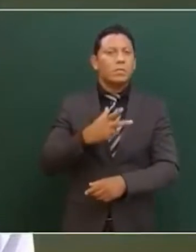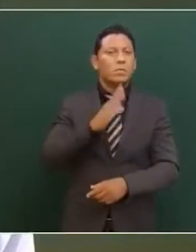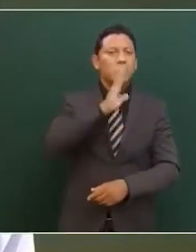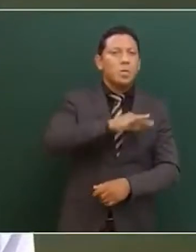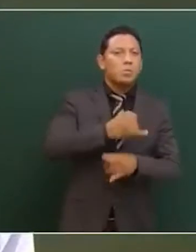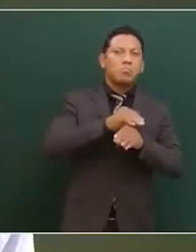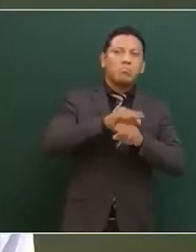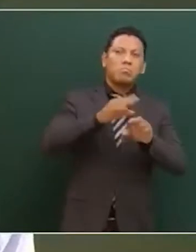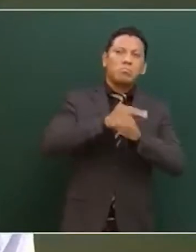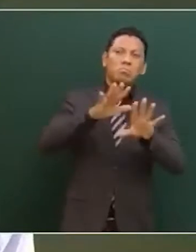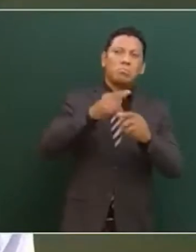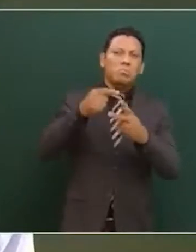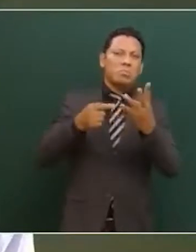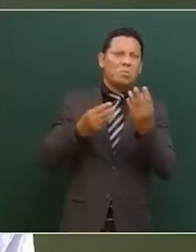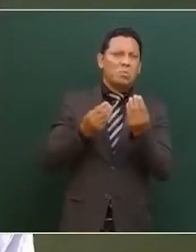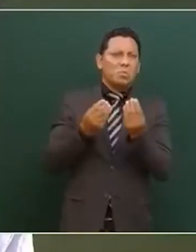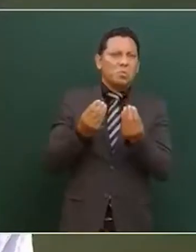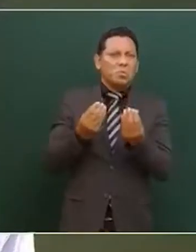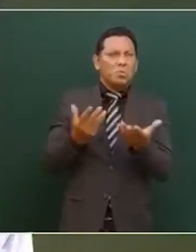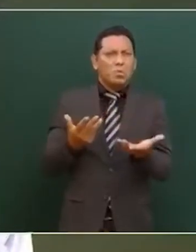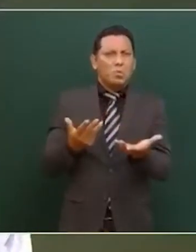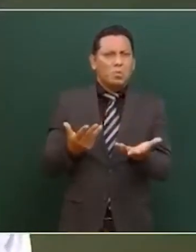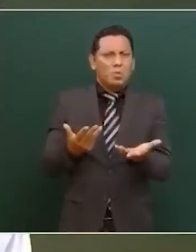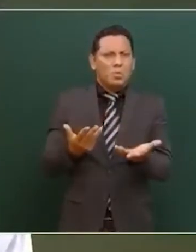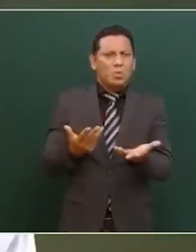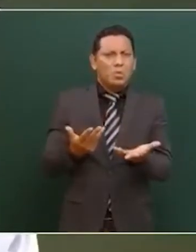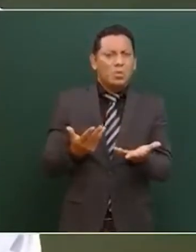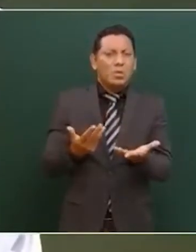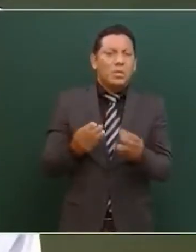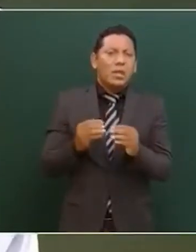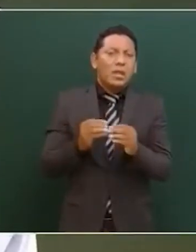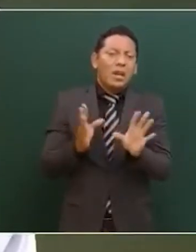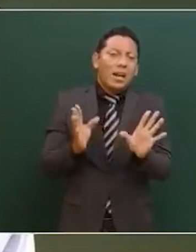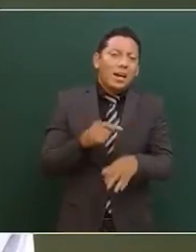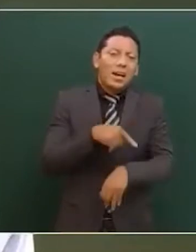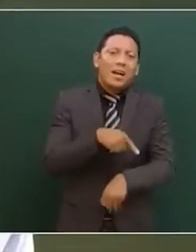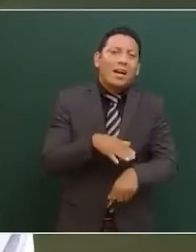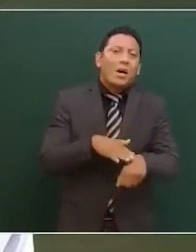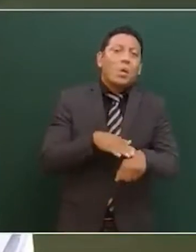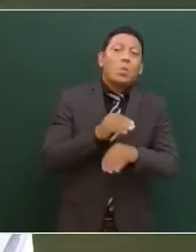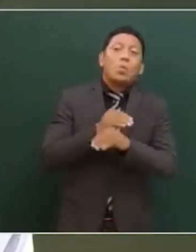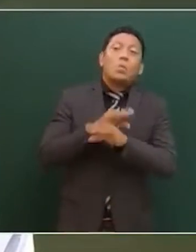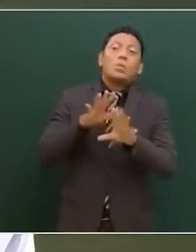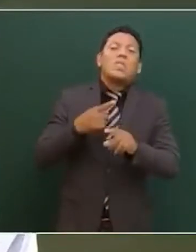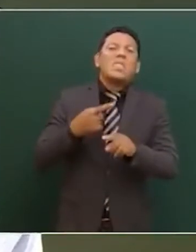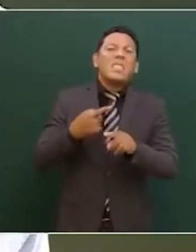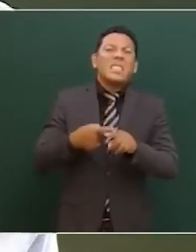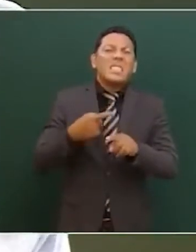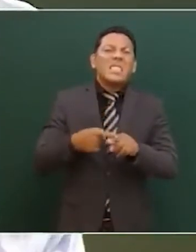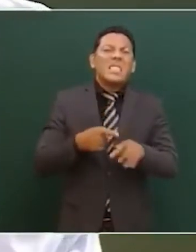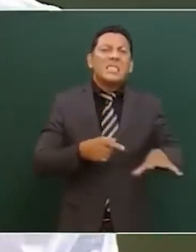desde luego promovido por quienes